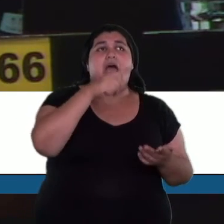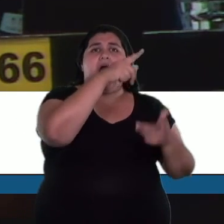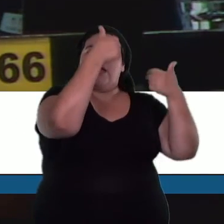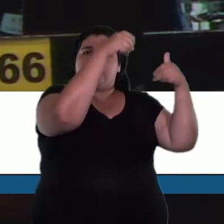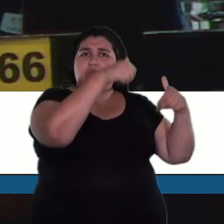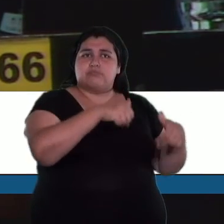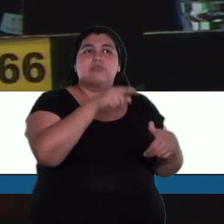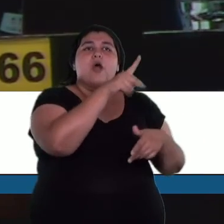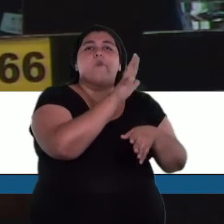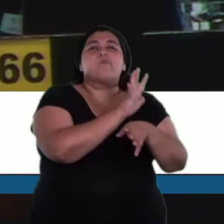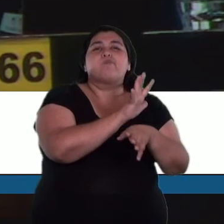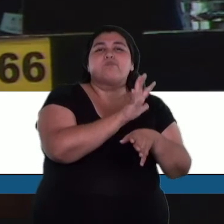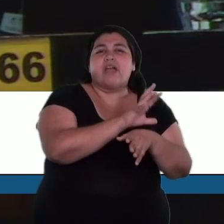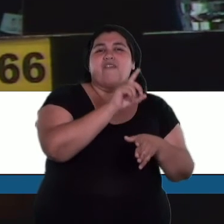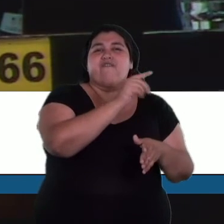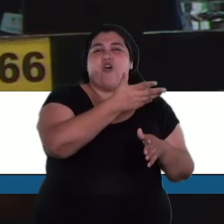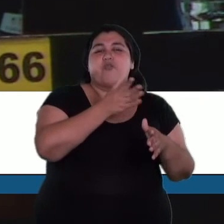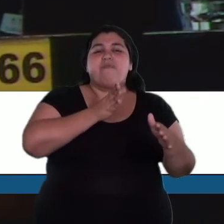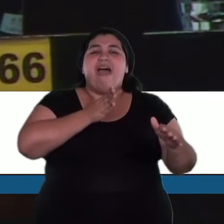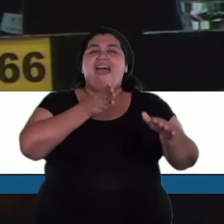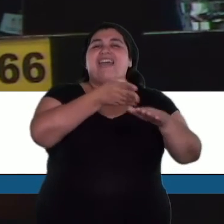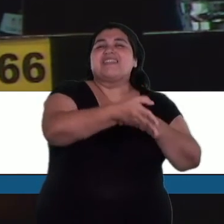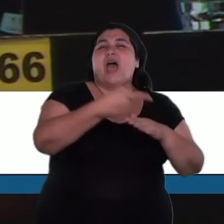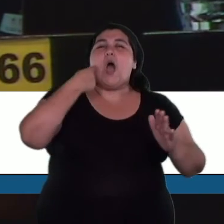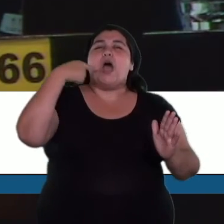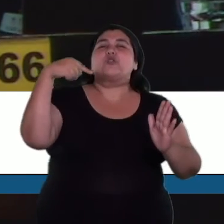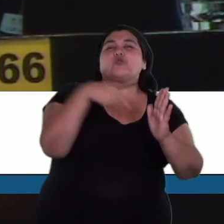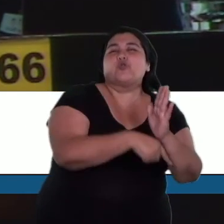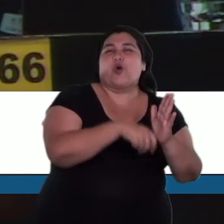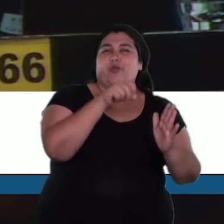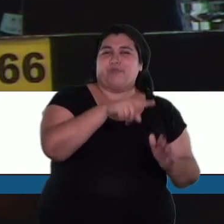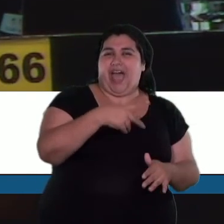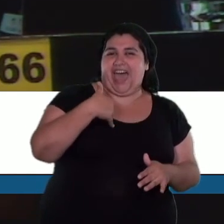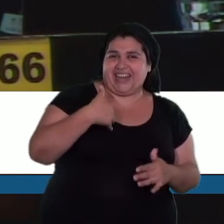a la Patagonia Argentina. Creo que no hay dudas. Realmente es justo y necesario.